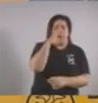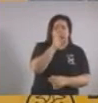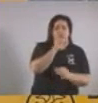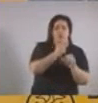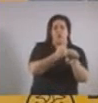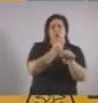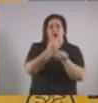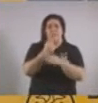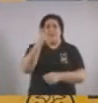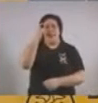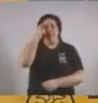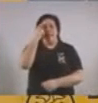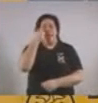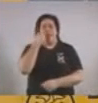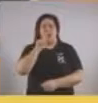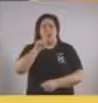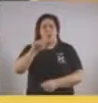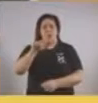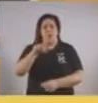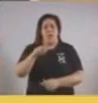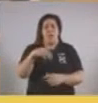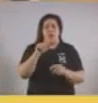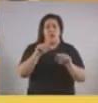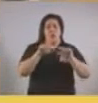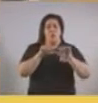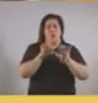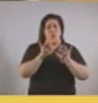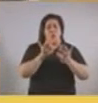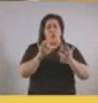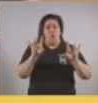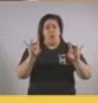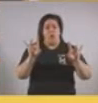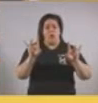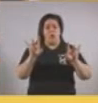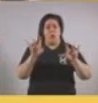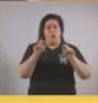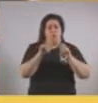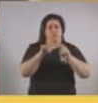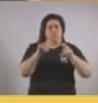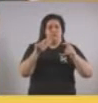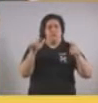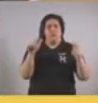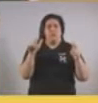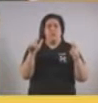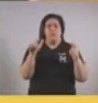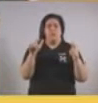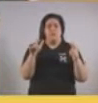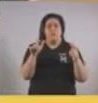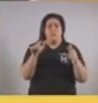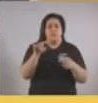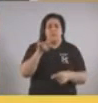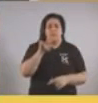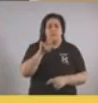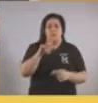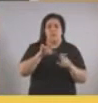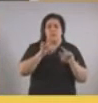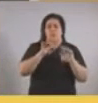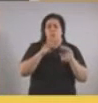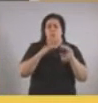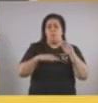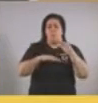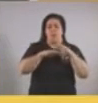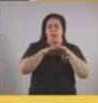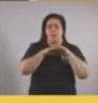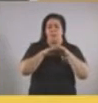10 de abril una subida exponencial de la cantidad de contagios diarios. Llegamos a tener picos de